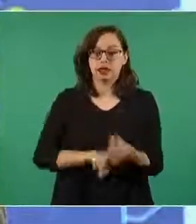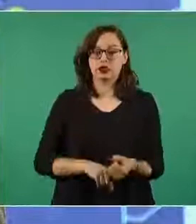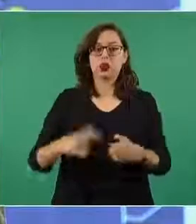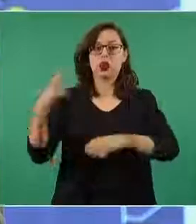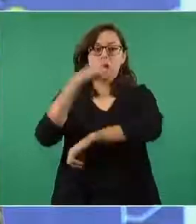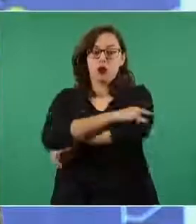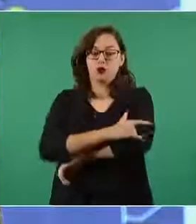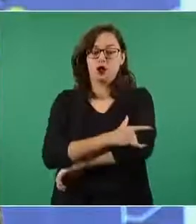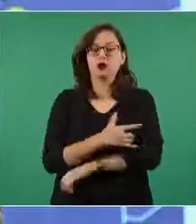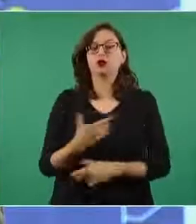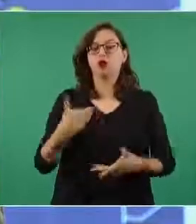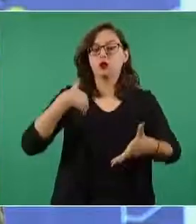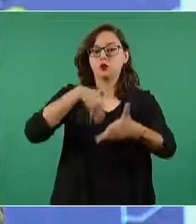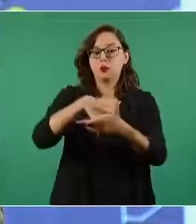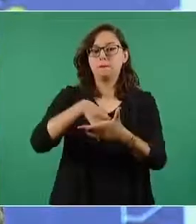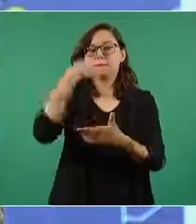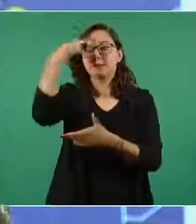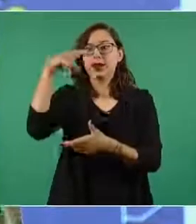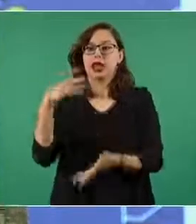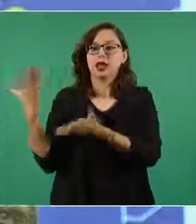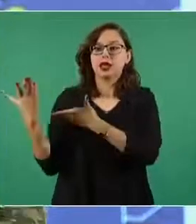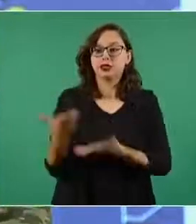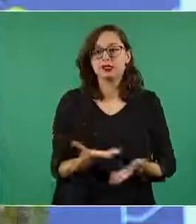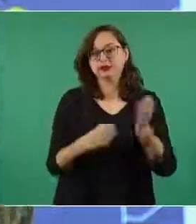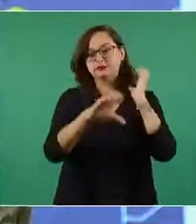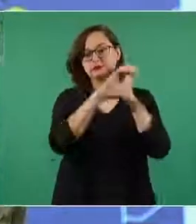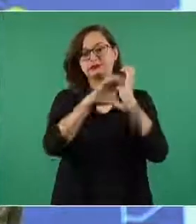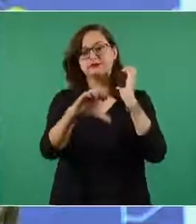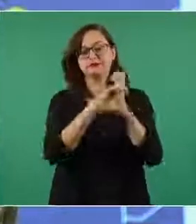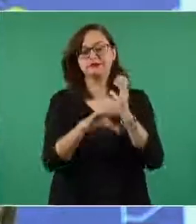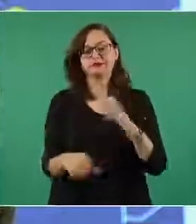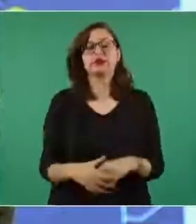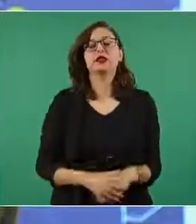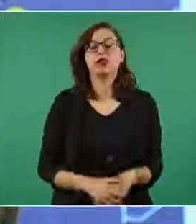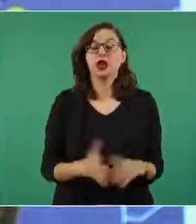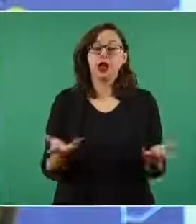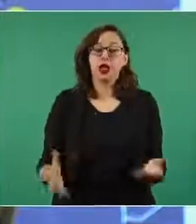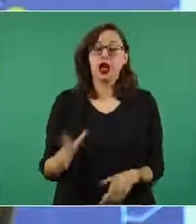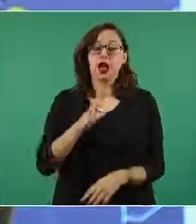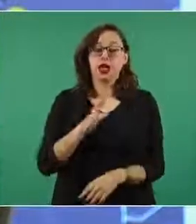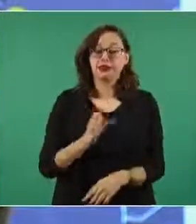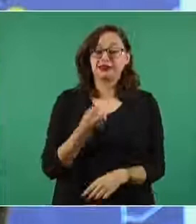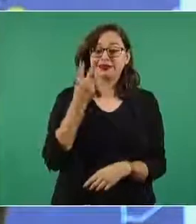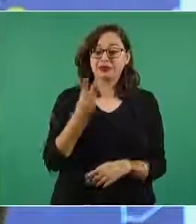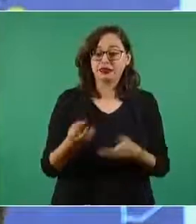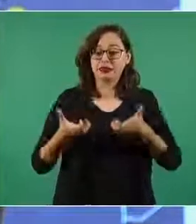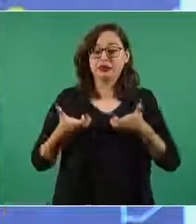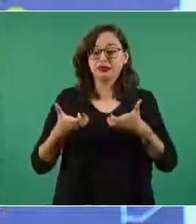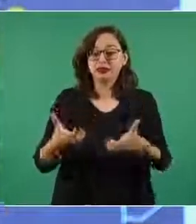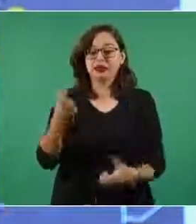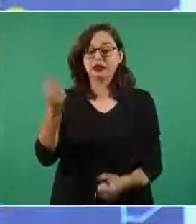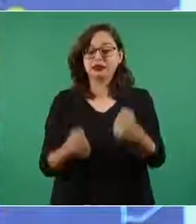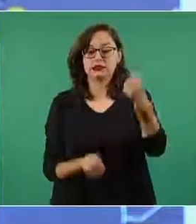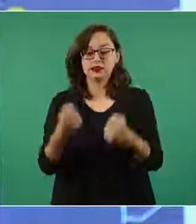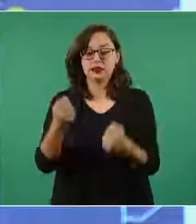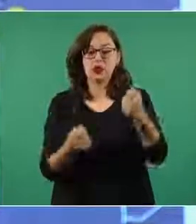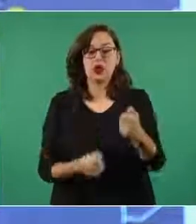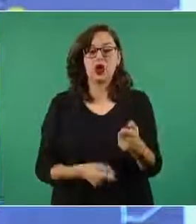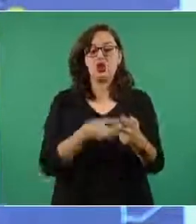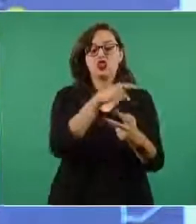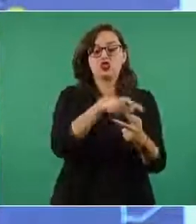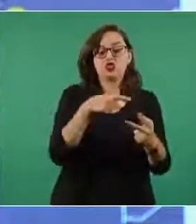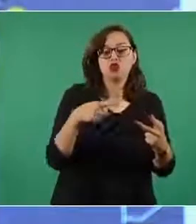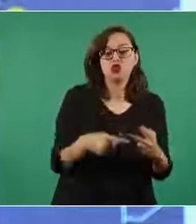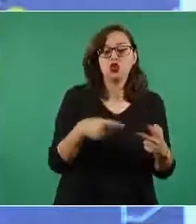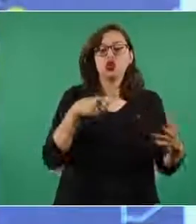complejo aeroportuario de esta manera tenemos tres autopistas dos sistemas semimasivos de transporte y en el 2023